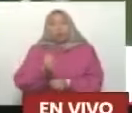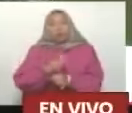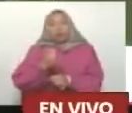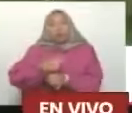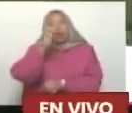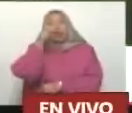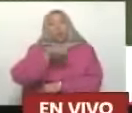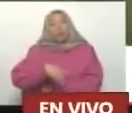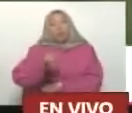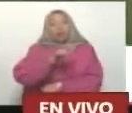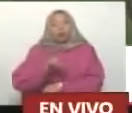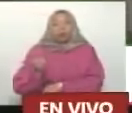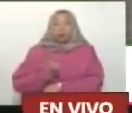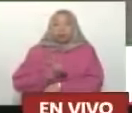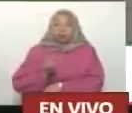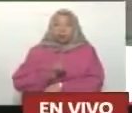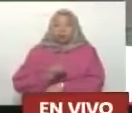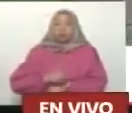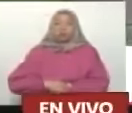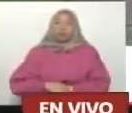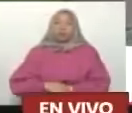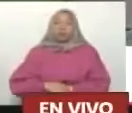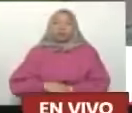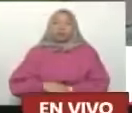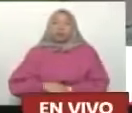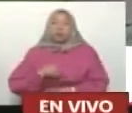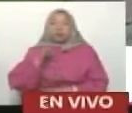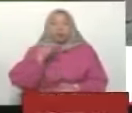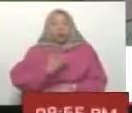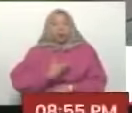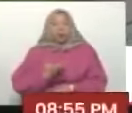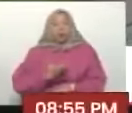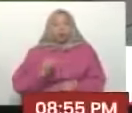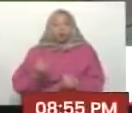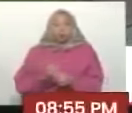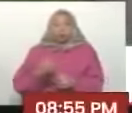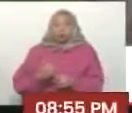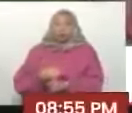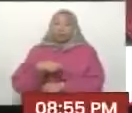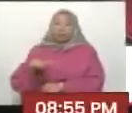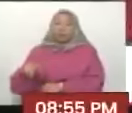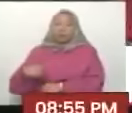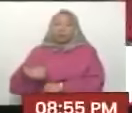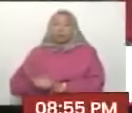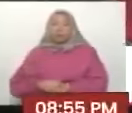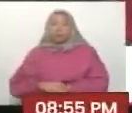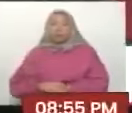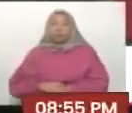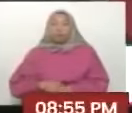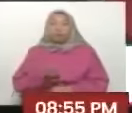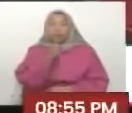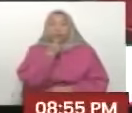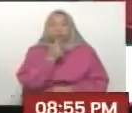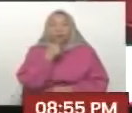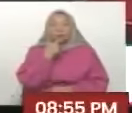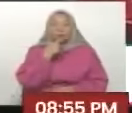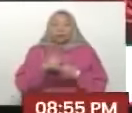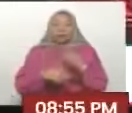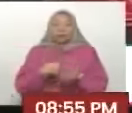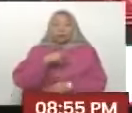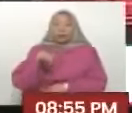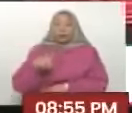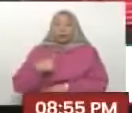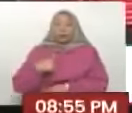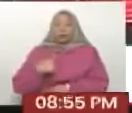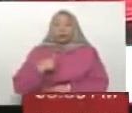pueblo, el pueblo de Brión. Quisiera que el alcalde nos diera también sus impresiones de esta hermosura que hoy estamos viendo.